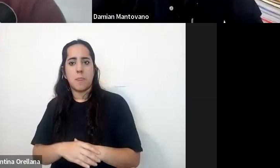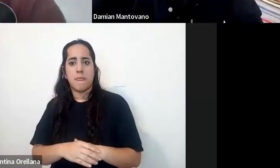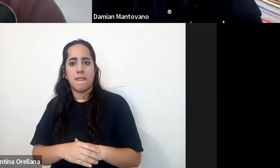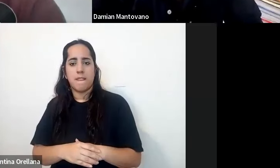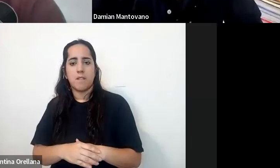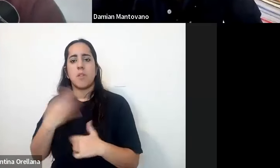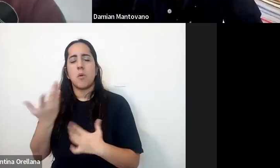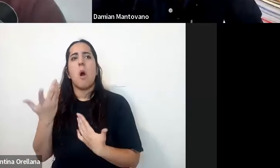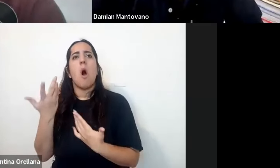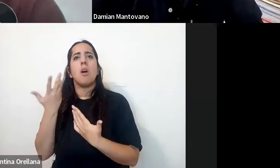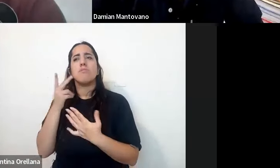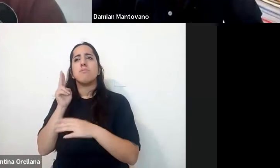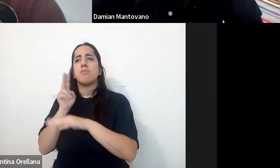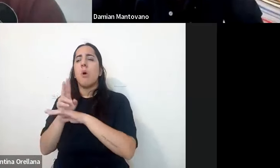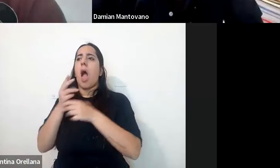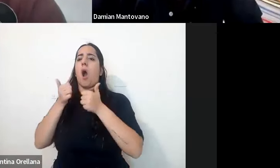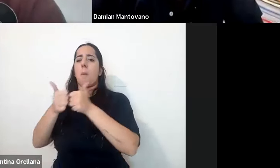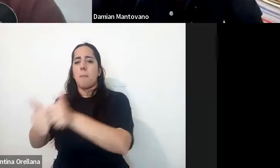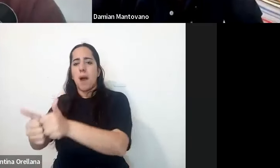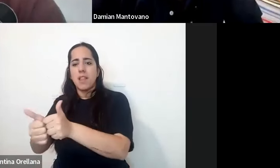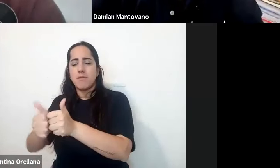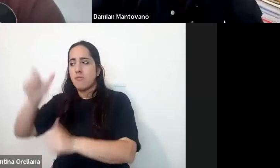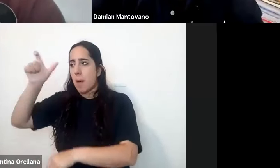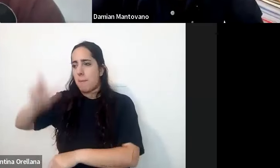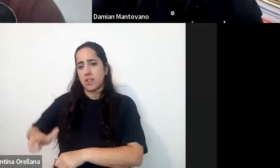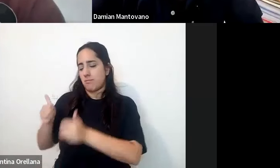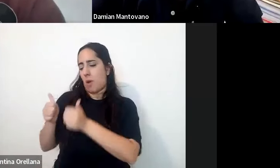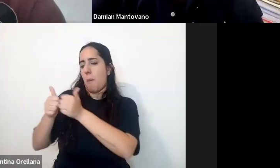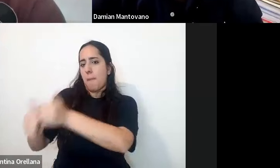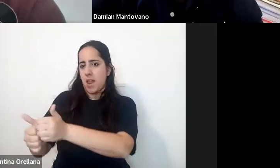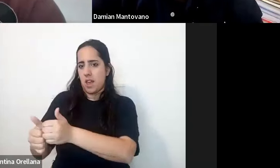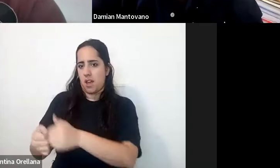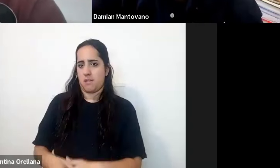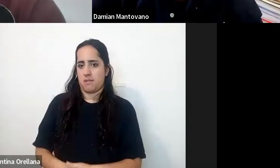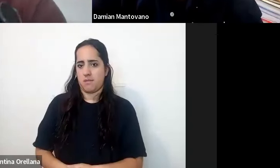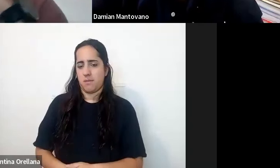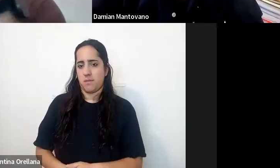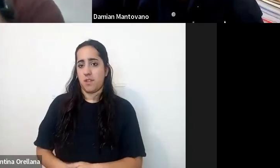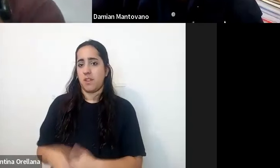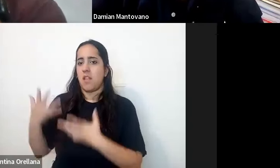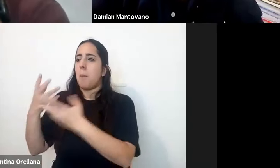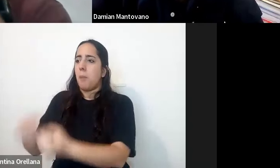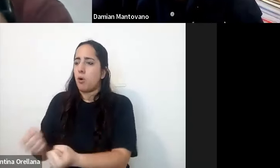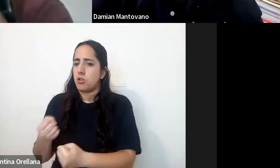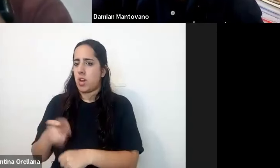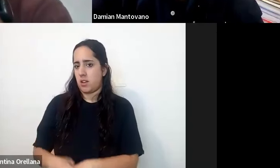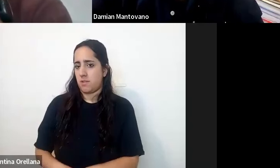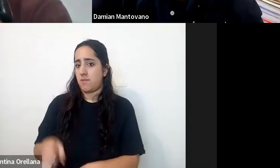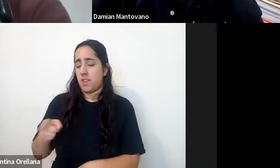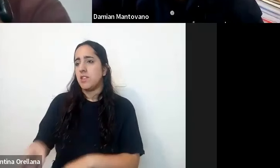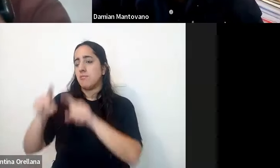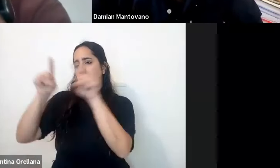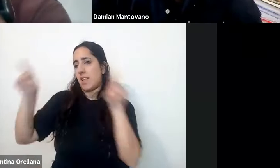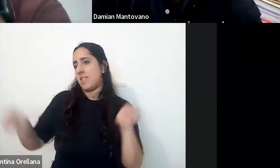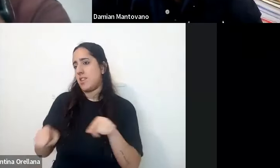o el acompañamiento de un otro ahí también hay una cuestión de la habilitación de títulos que es